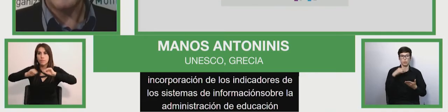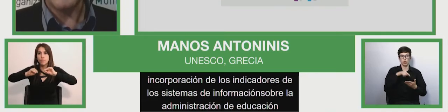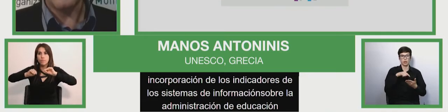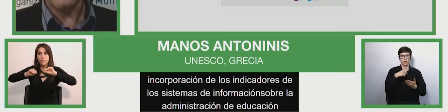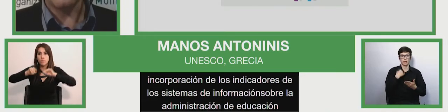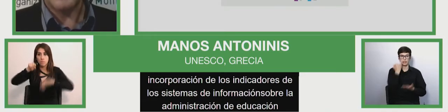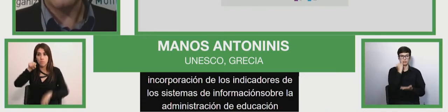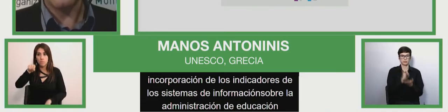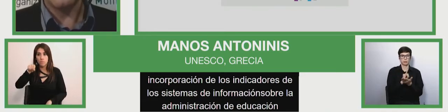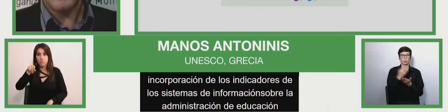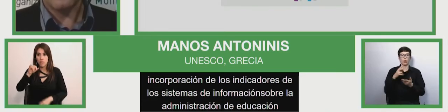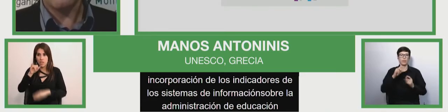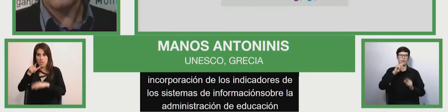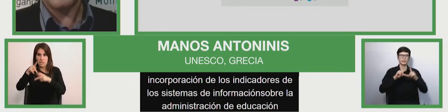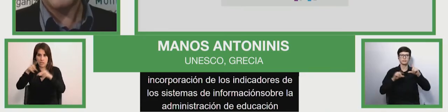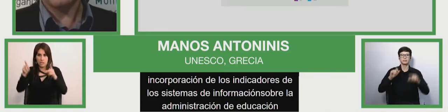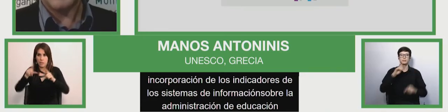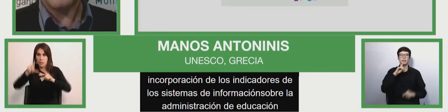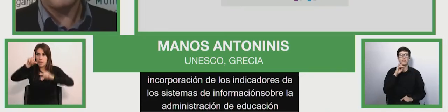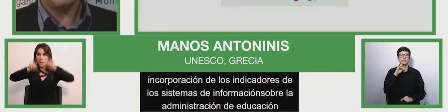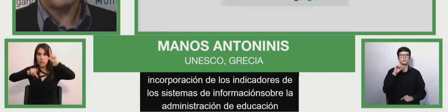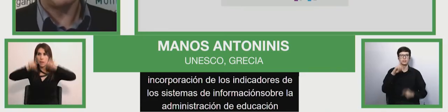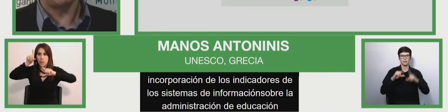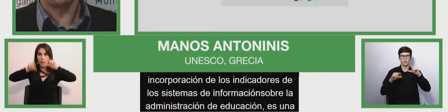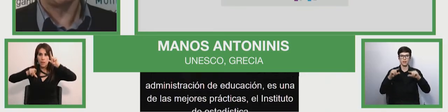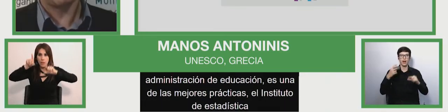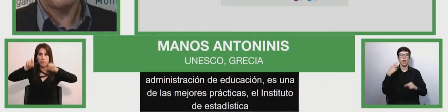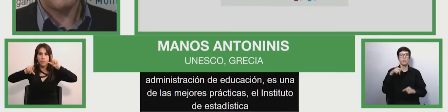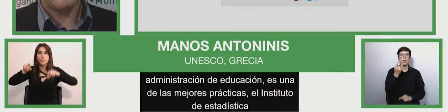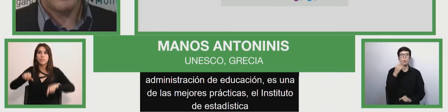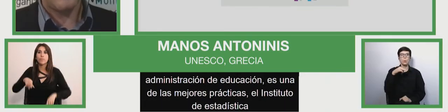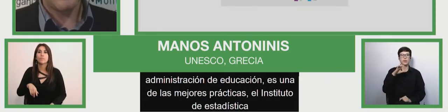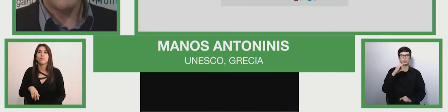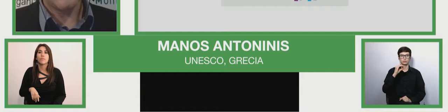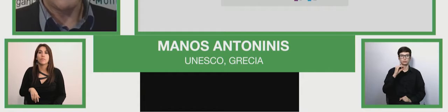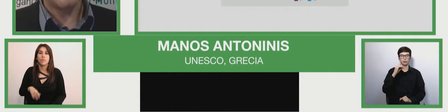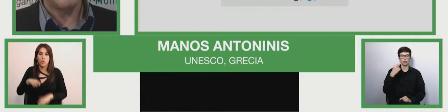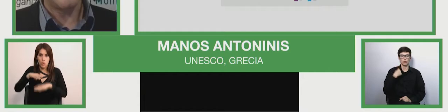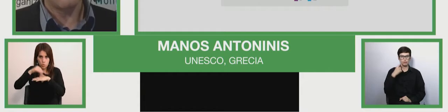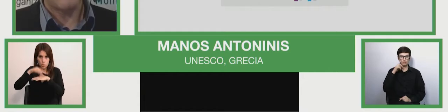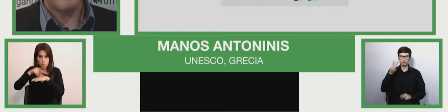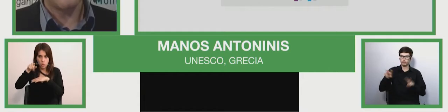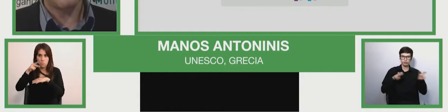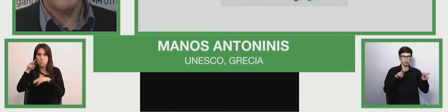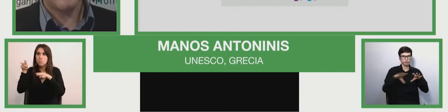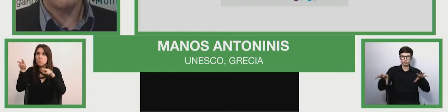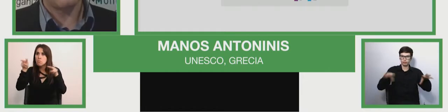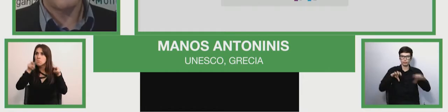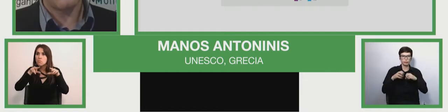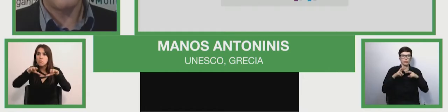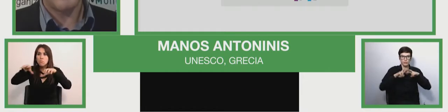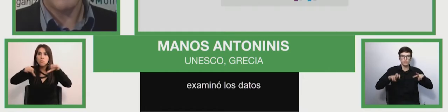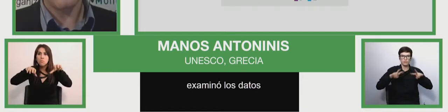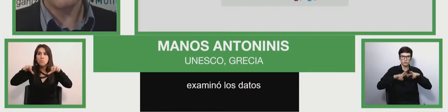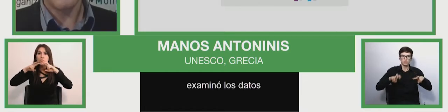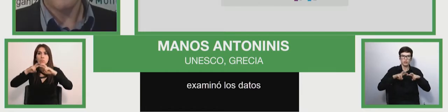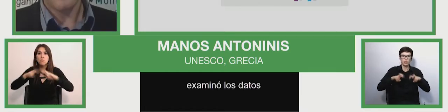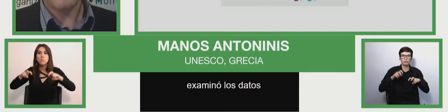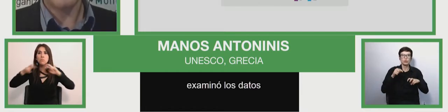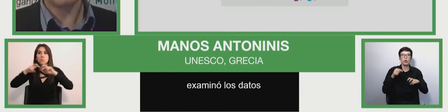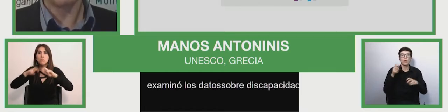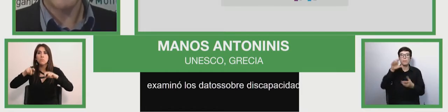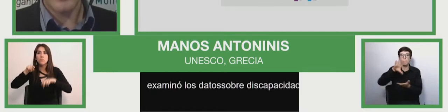examinó los métodos de acopio de datos administrativos sobre discapacidad en 71 países de ingresos bajos y medianos